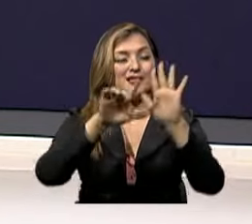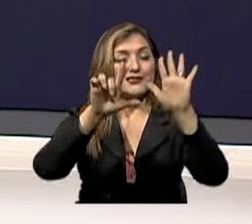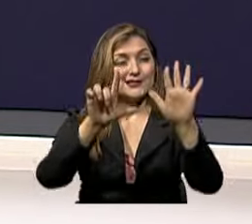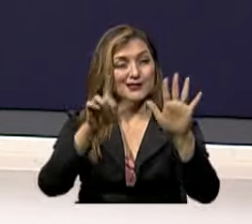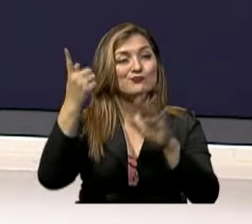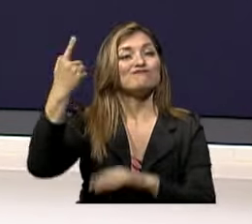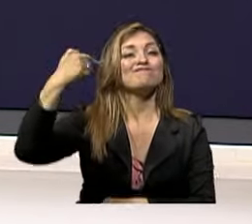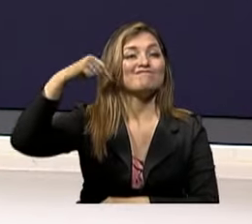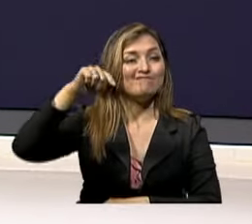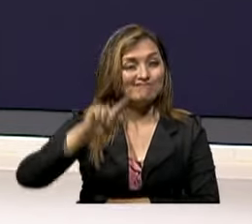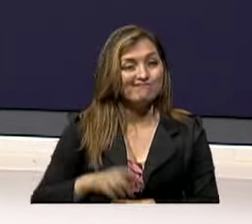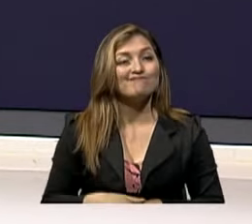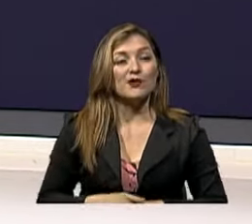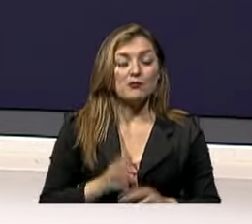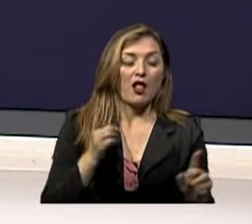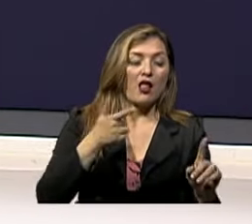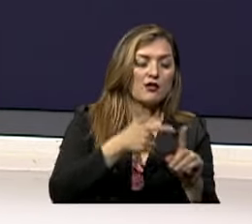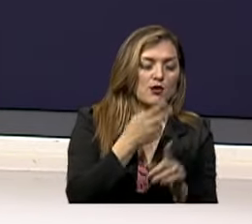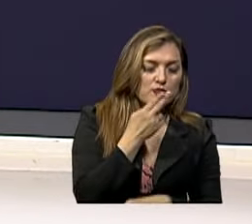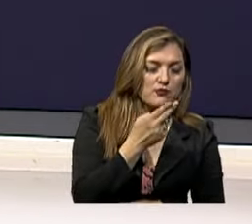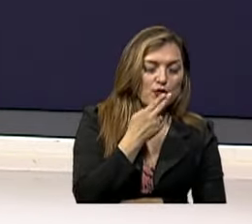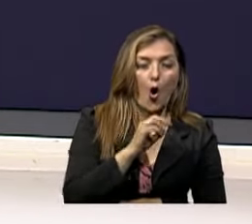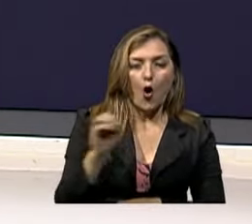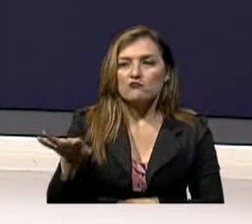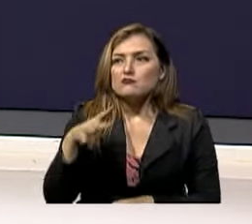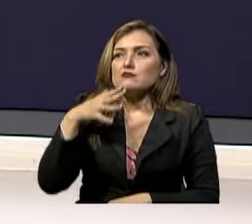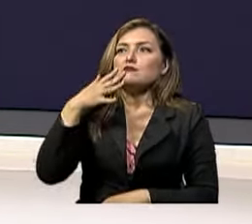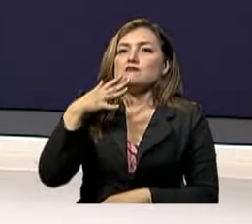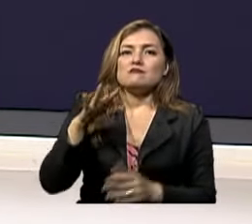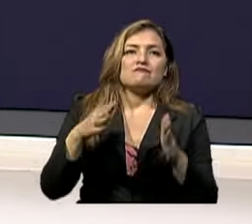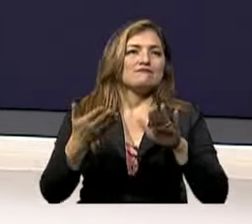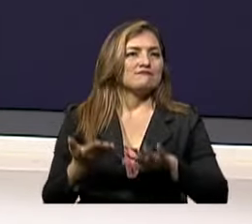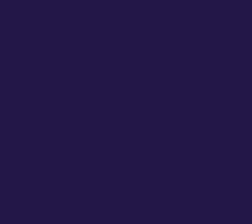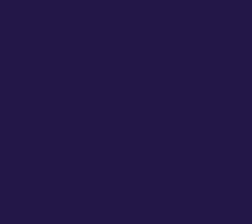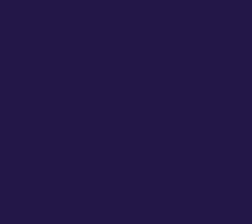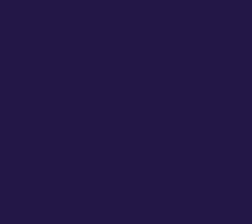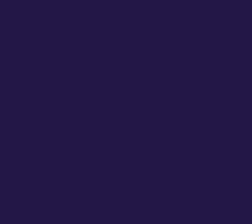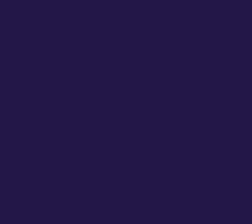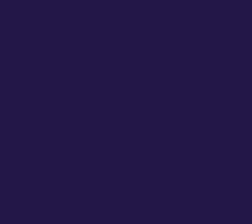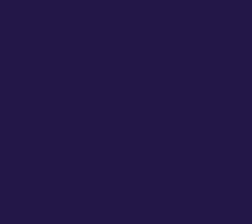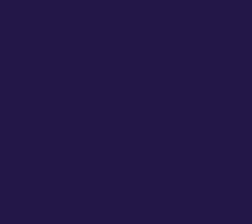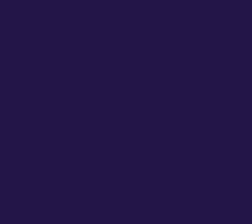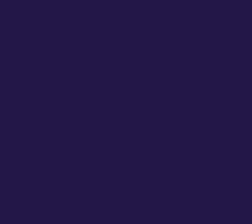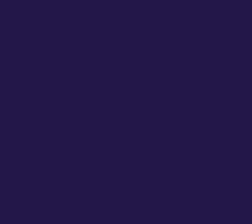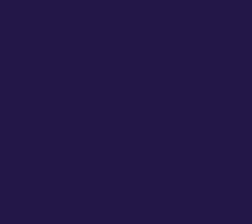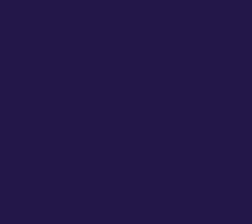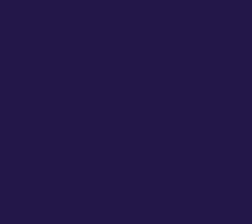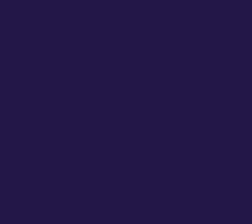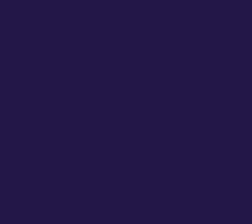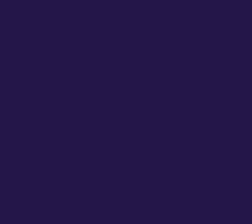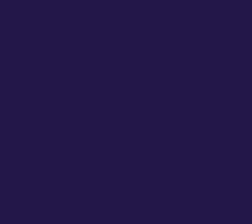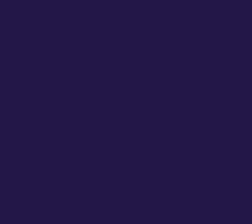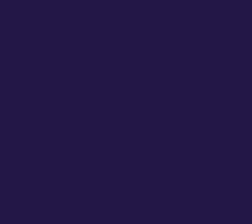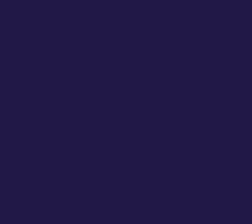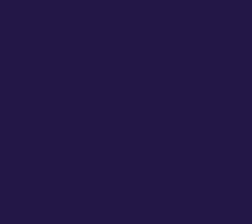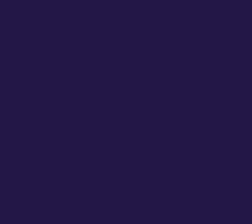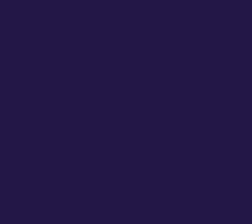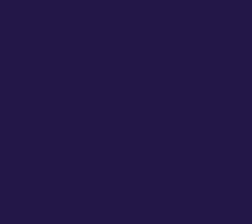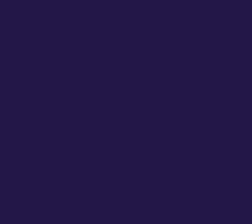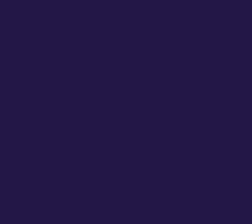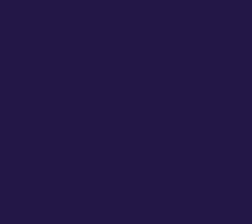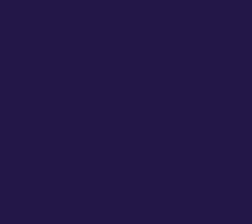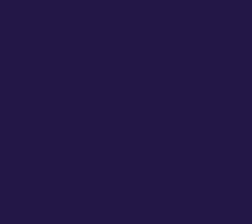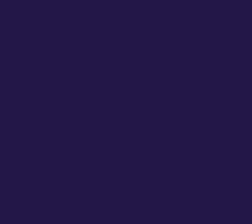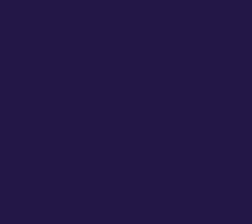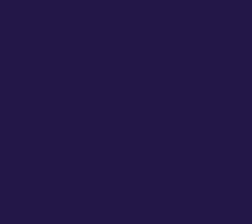directa o indirecta Y de estas, pues, se dice que 21 personas mueren todos los días en el Ecuador Por